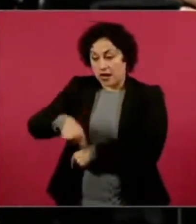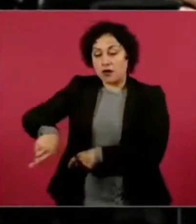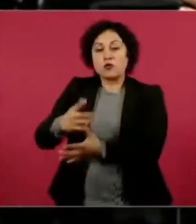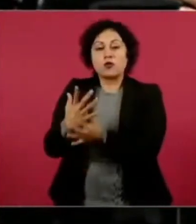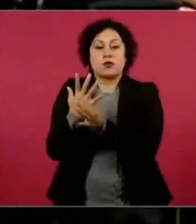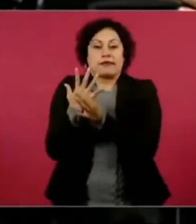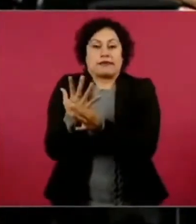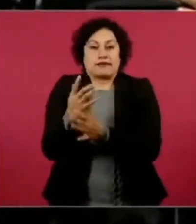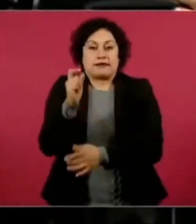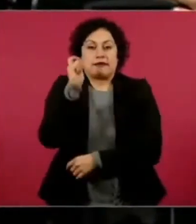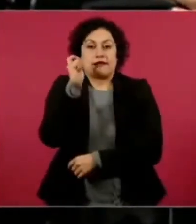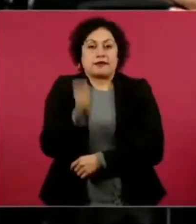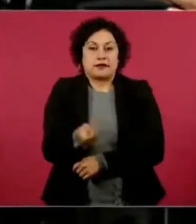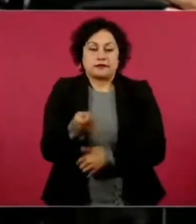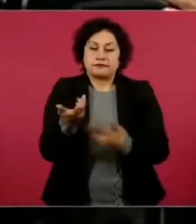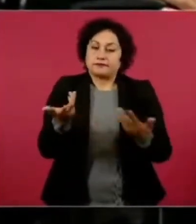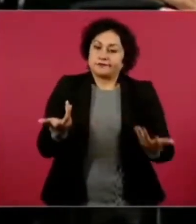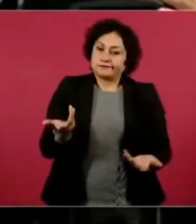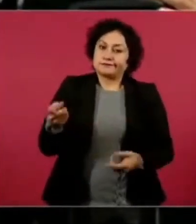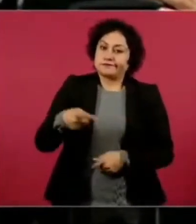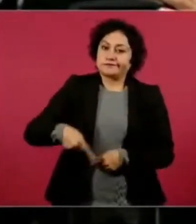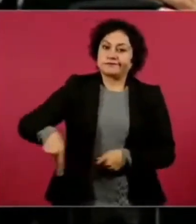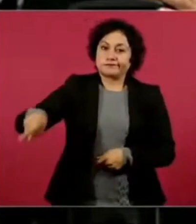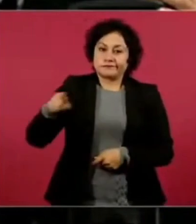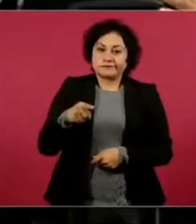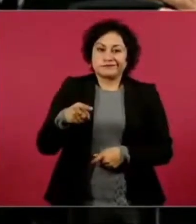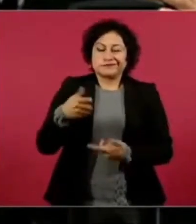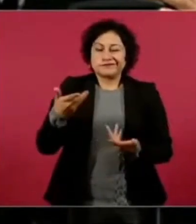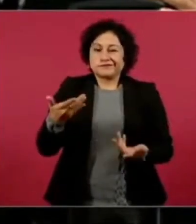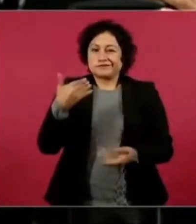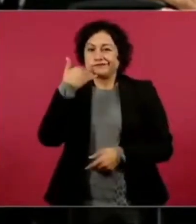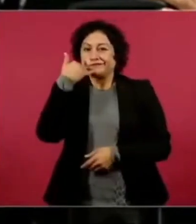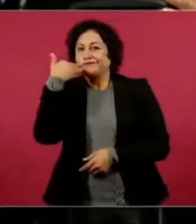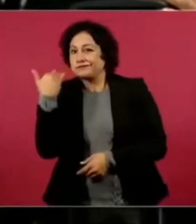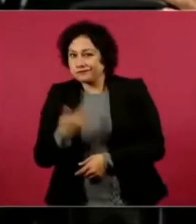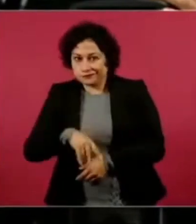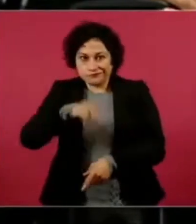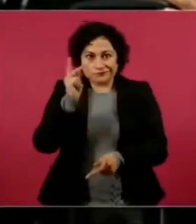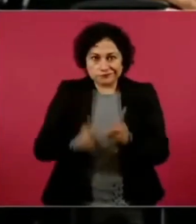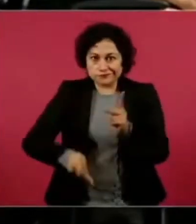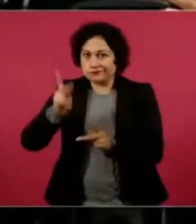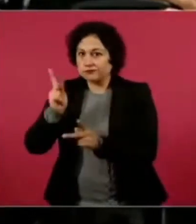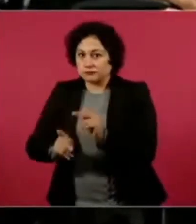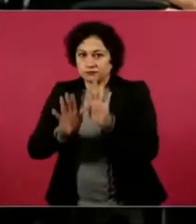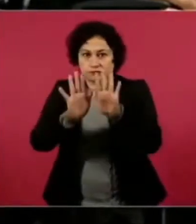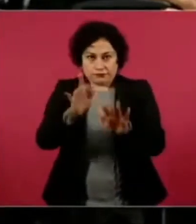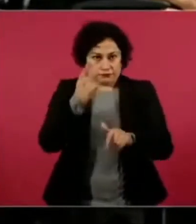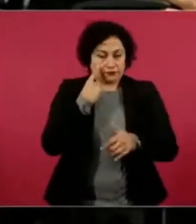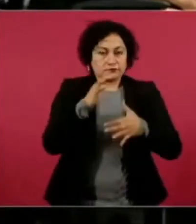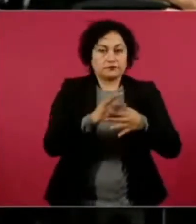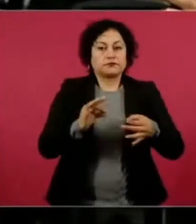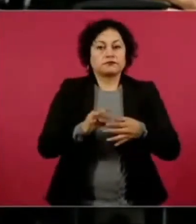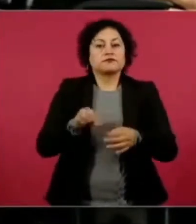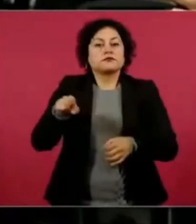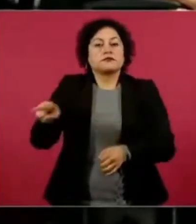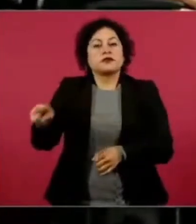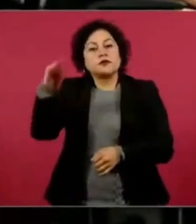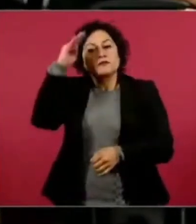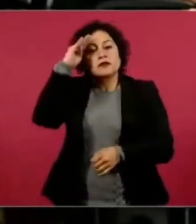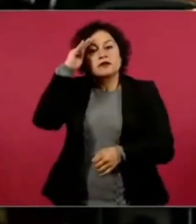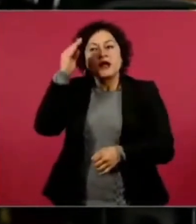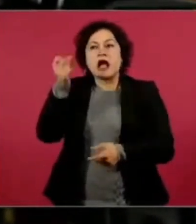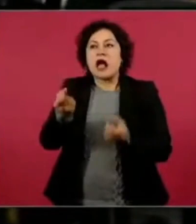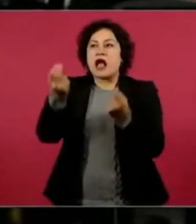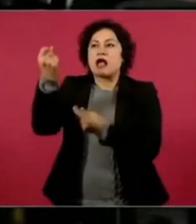tenido tratos de irregularidades en diferentes aspectos. Por ejemplo, mencionan que han recibido incluso humillaciones,